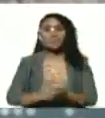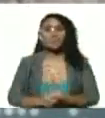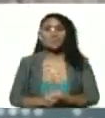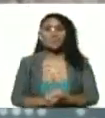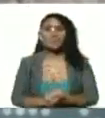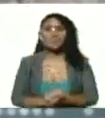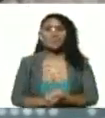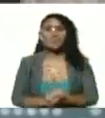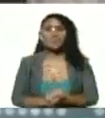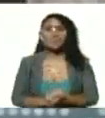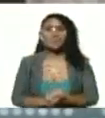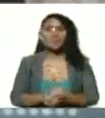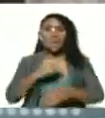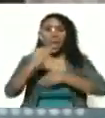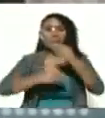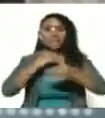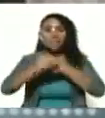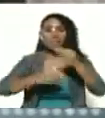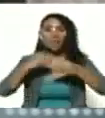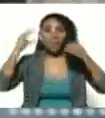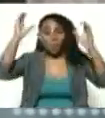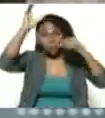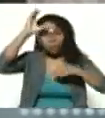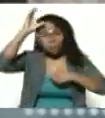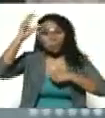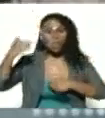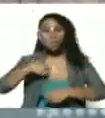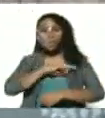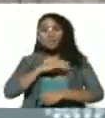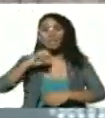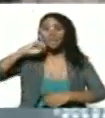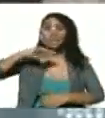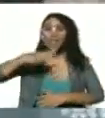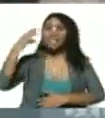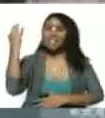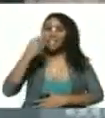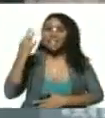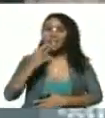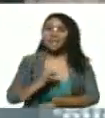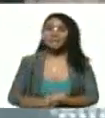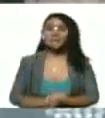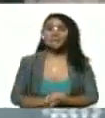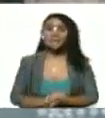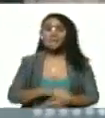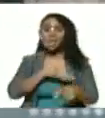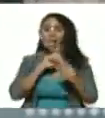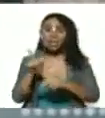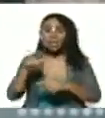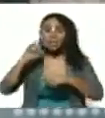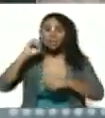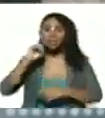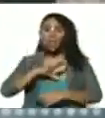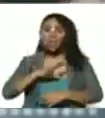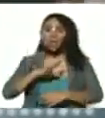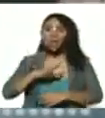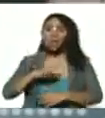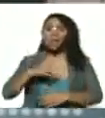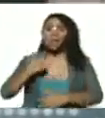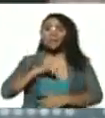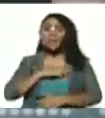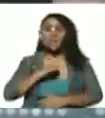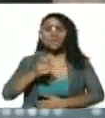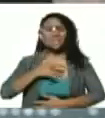Permanentemente, haciendo conciencia. Esta es nuestra historia verdadera. Esta es la historia de la que nos sentimos